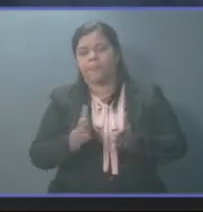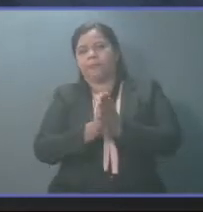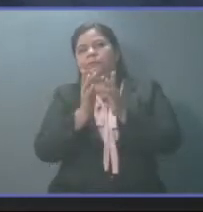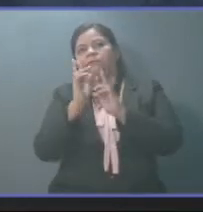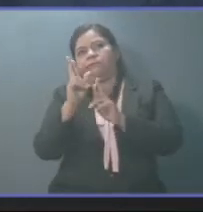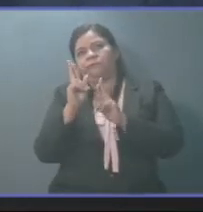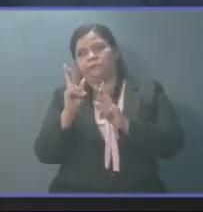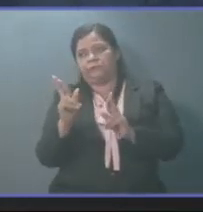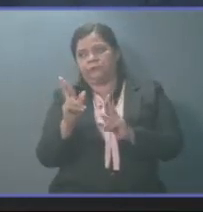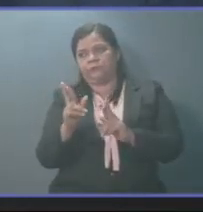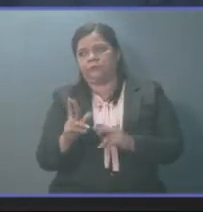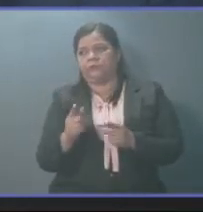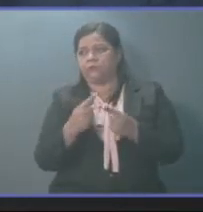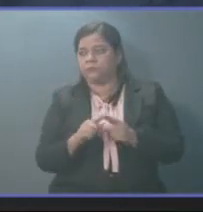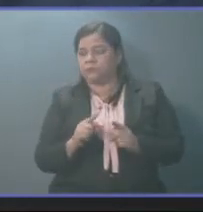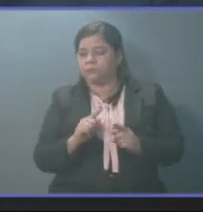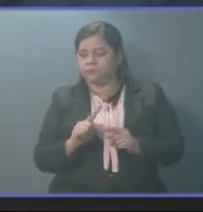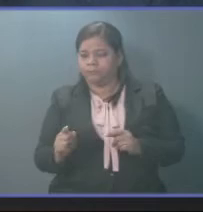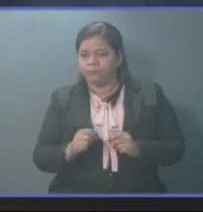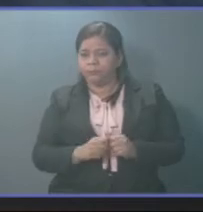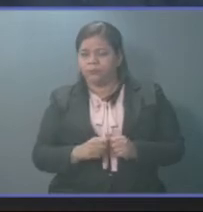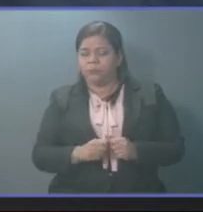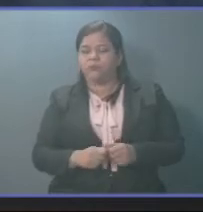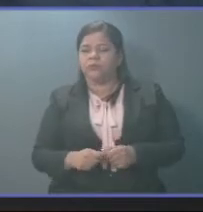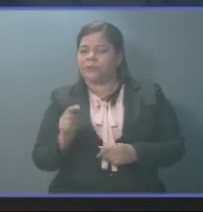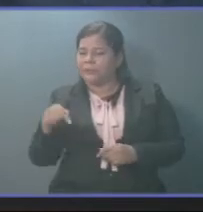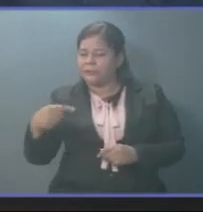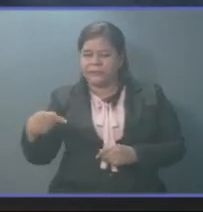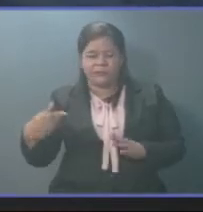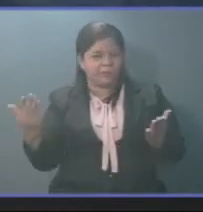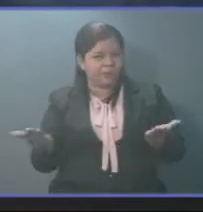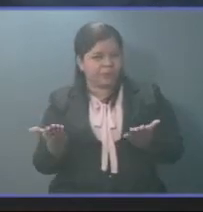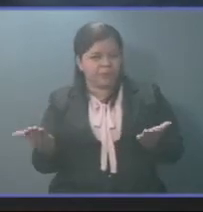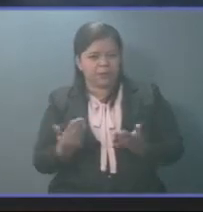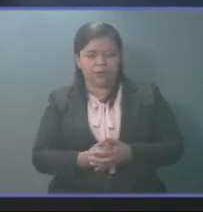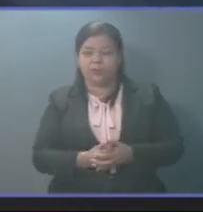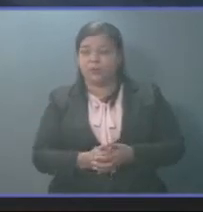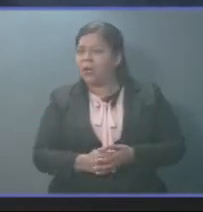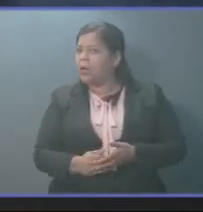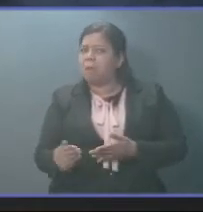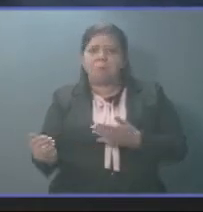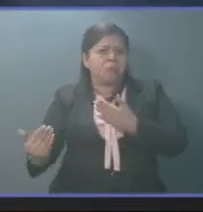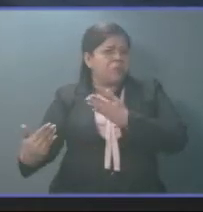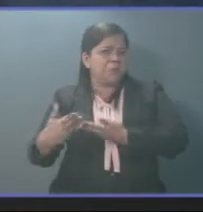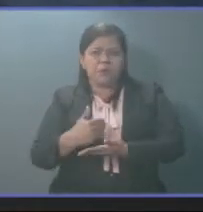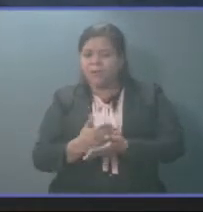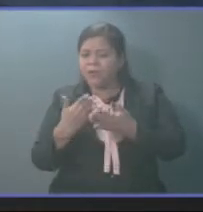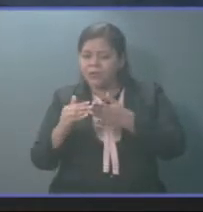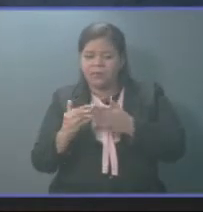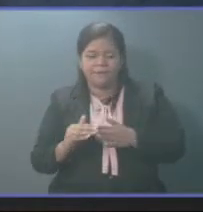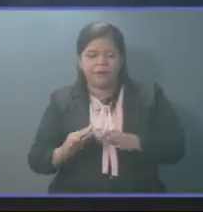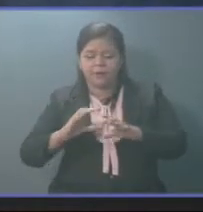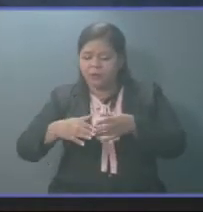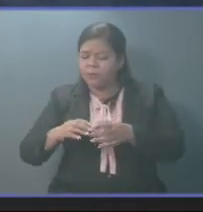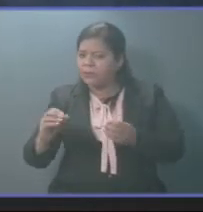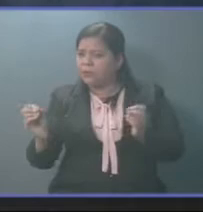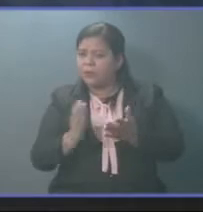que no sea como lo que siempre han hecho. No asisten al llamado de las distintas comisiones.